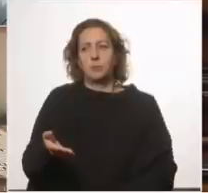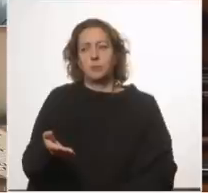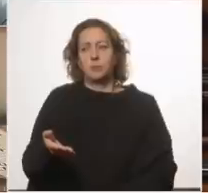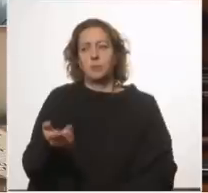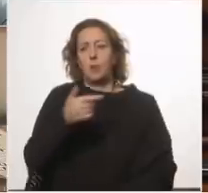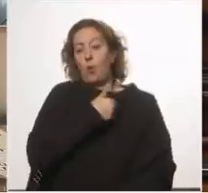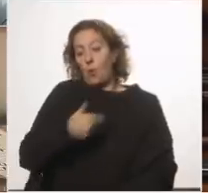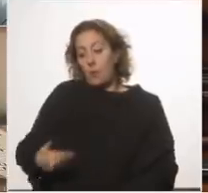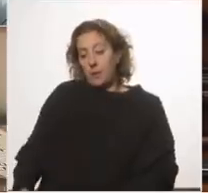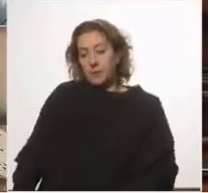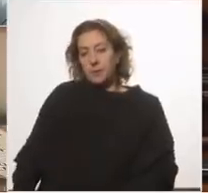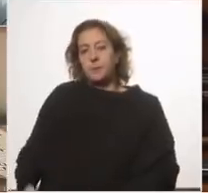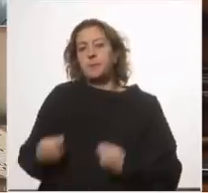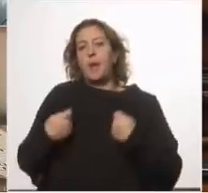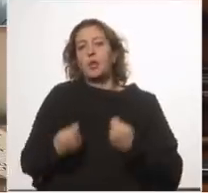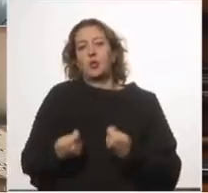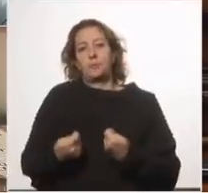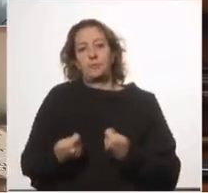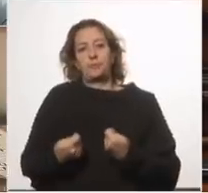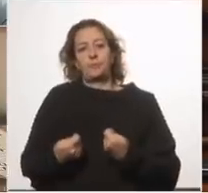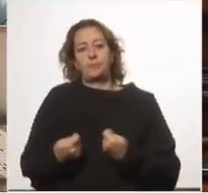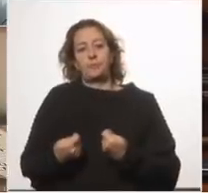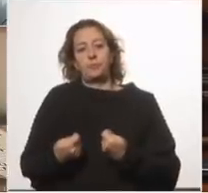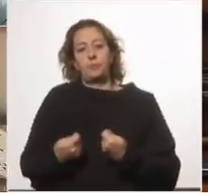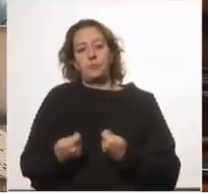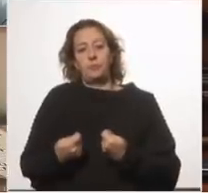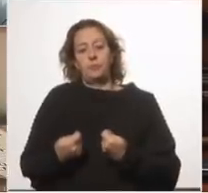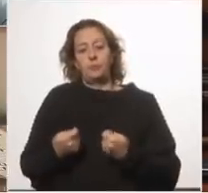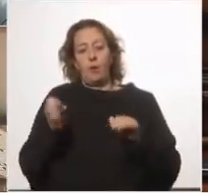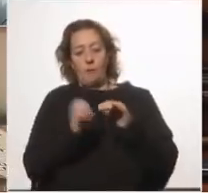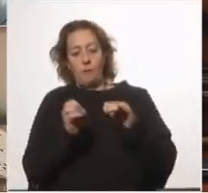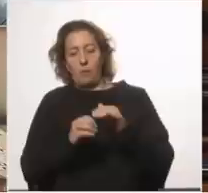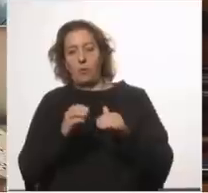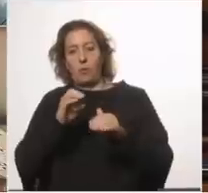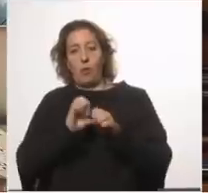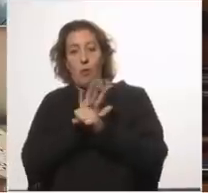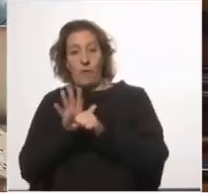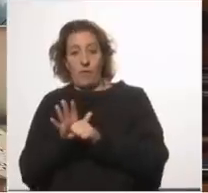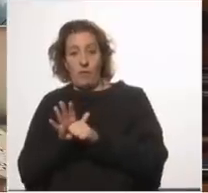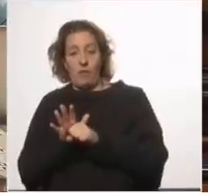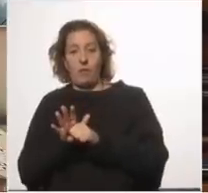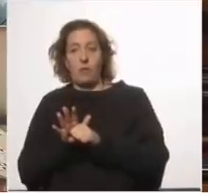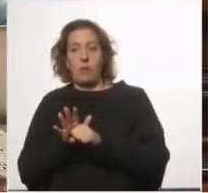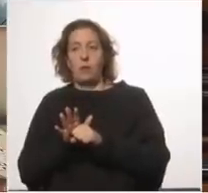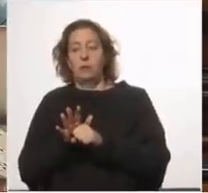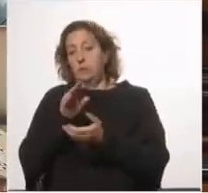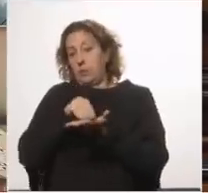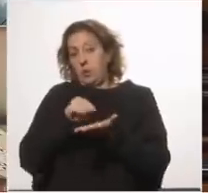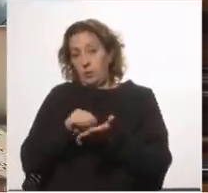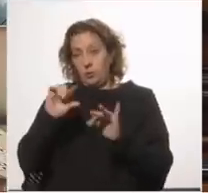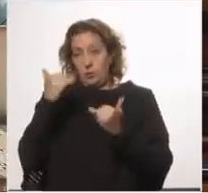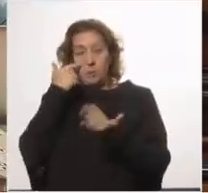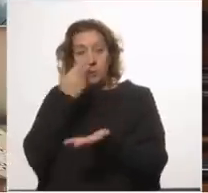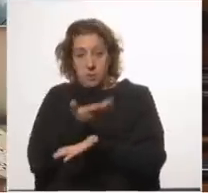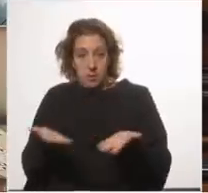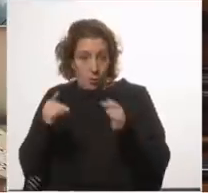el gobierno gastó en el fondo COVID según los datos presentados, hoy